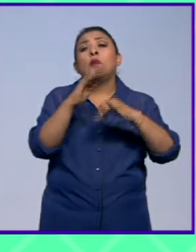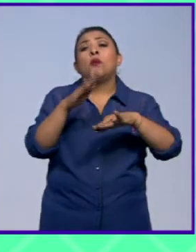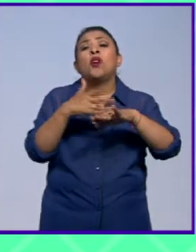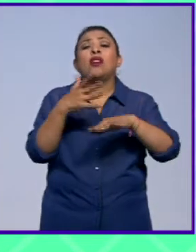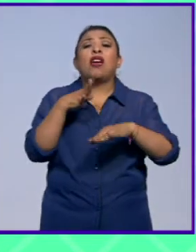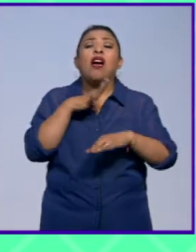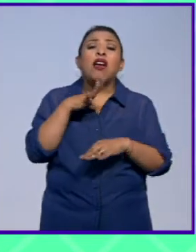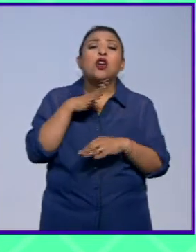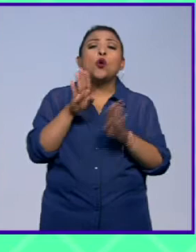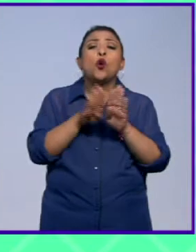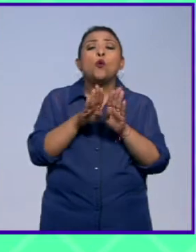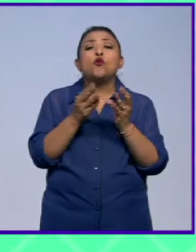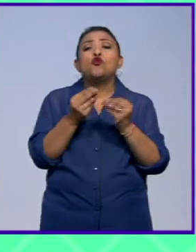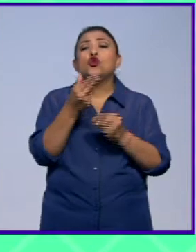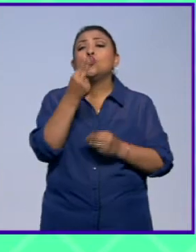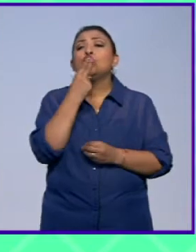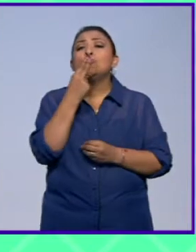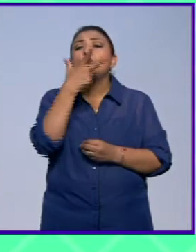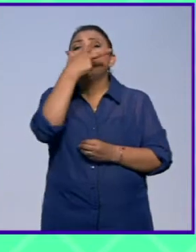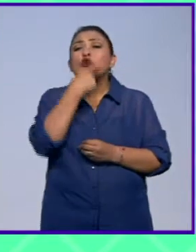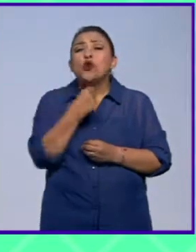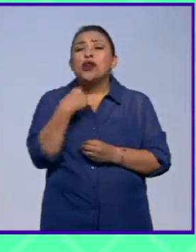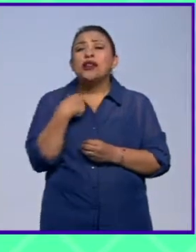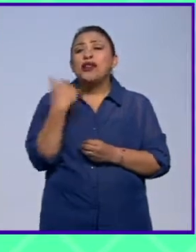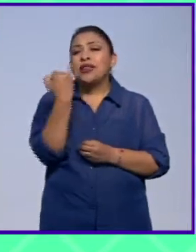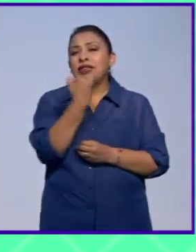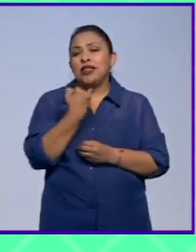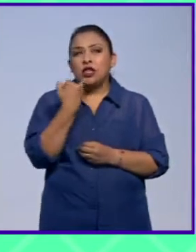perpetuar el uso machuno de la lengua